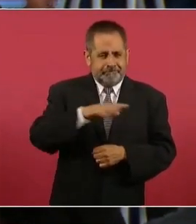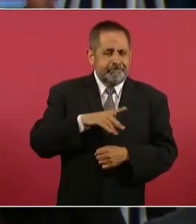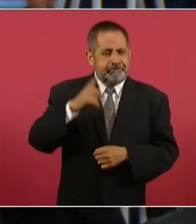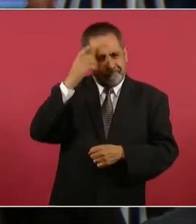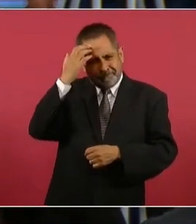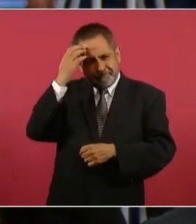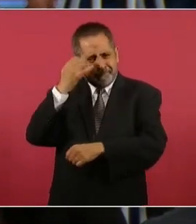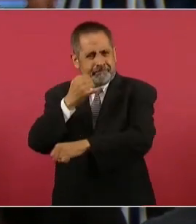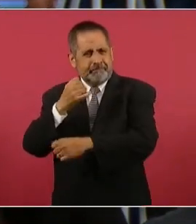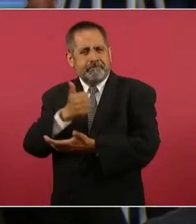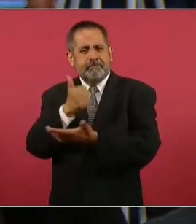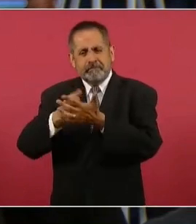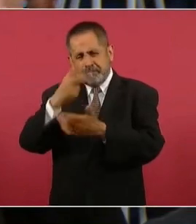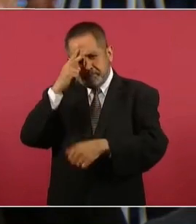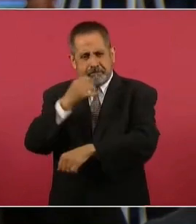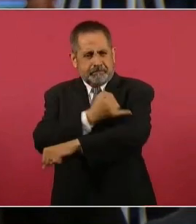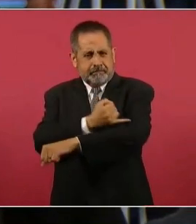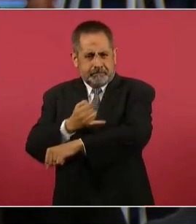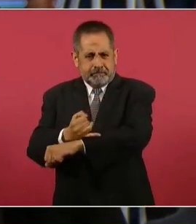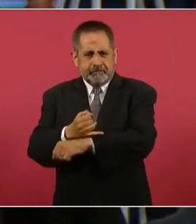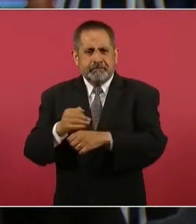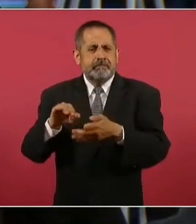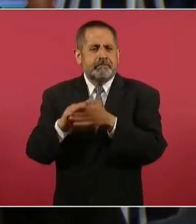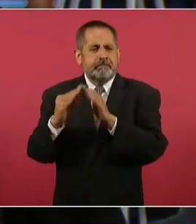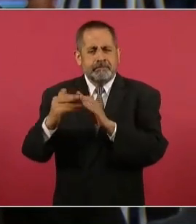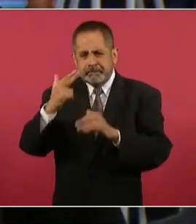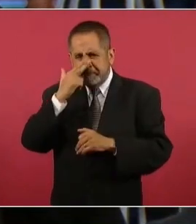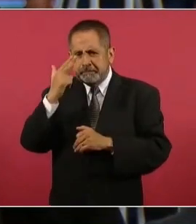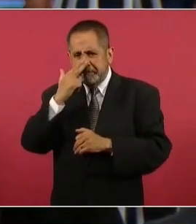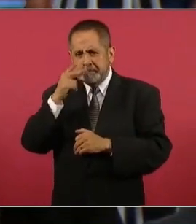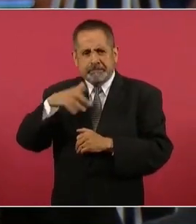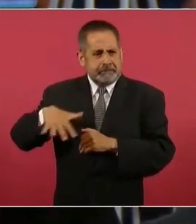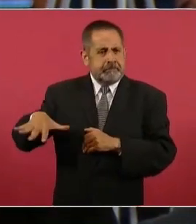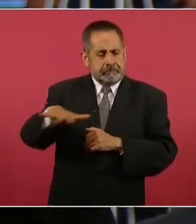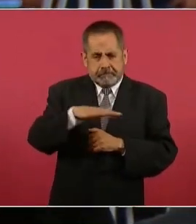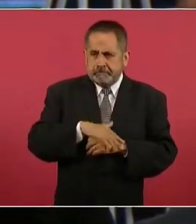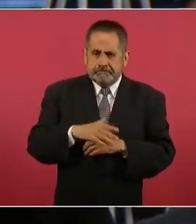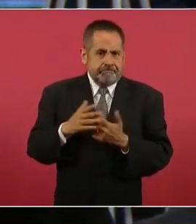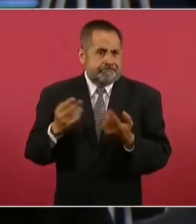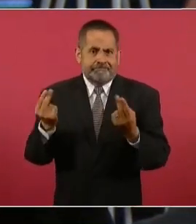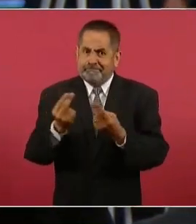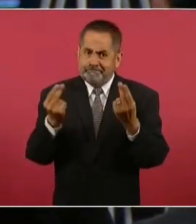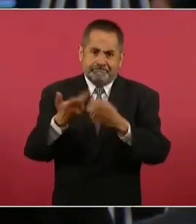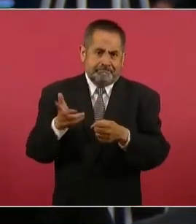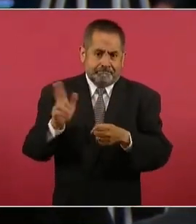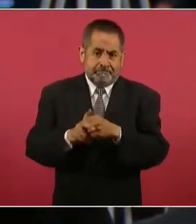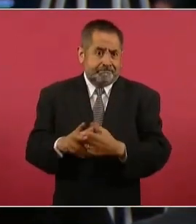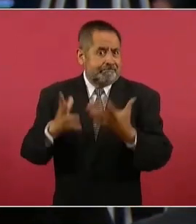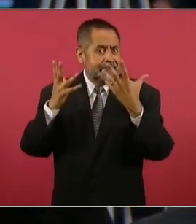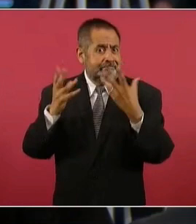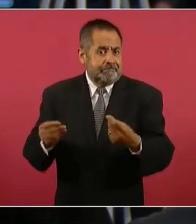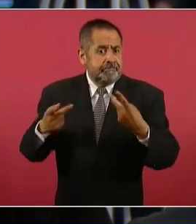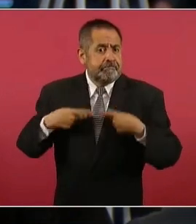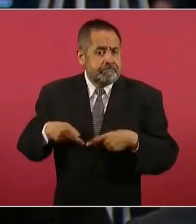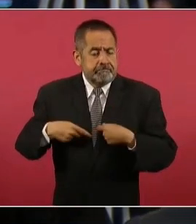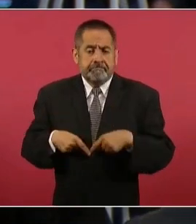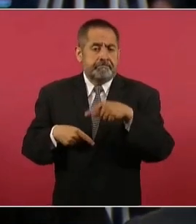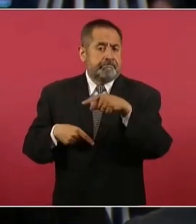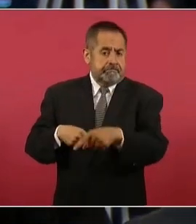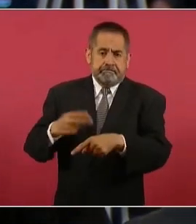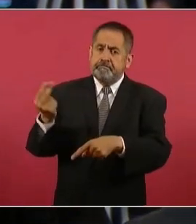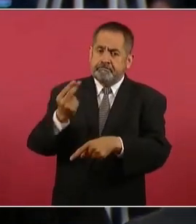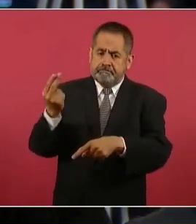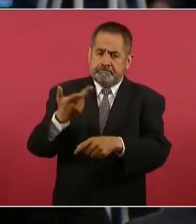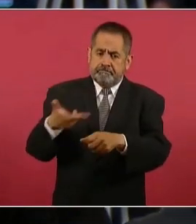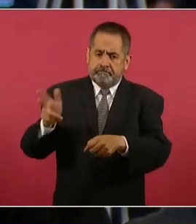Iztapalapa, que es la parte junto a Nezahualcóyotl, es una zona bastante, es una zona de mucha densidad. Entonces, quisiera